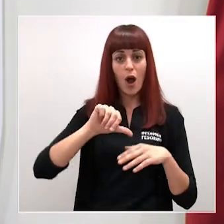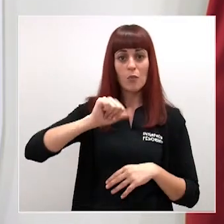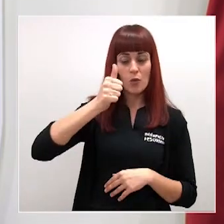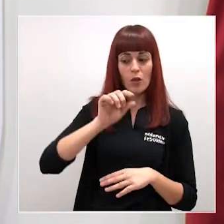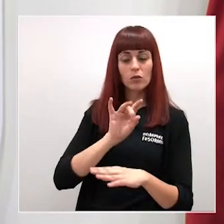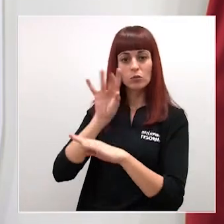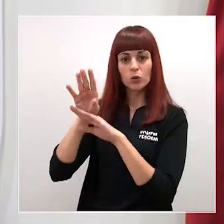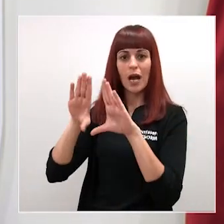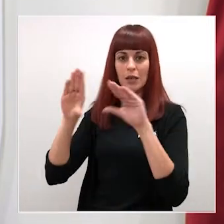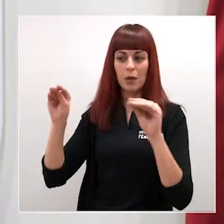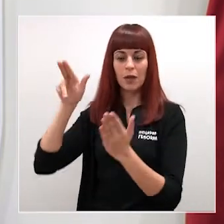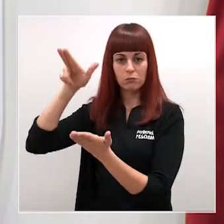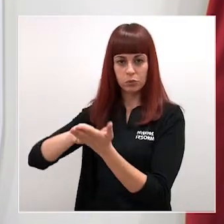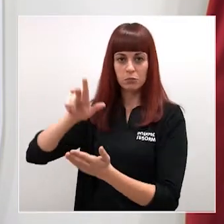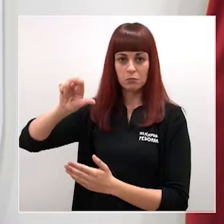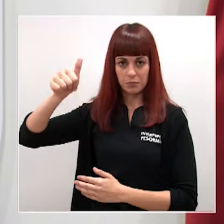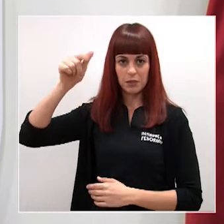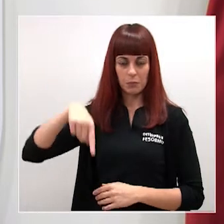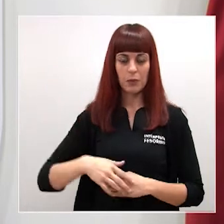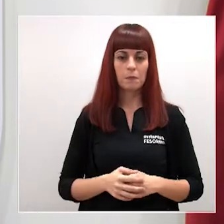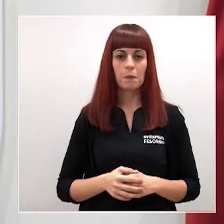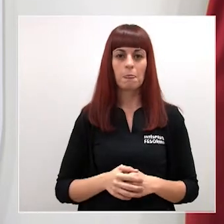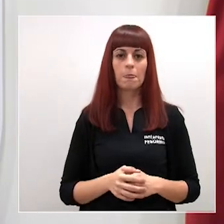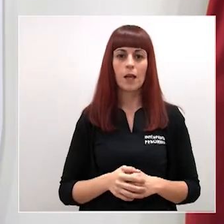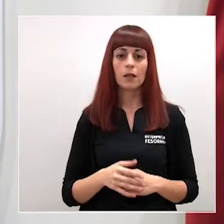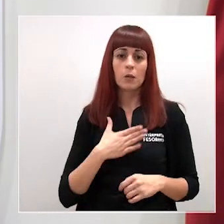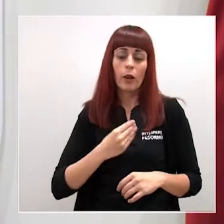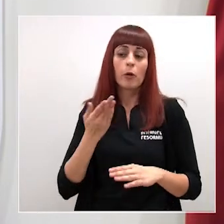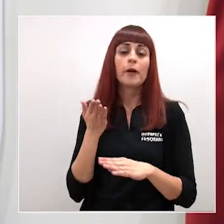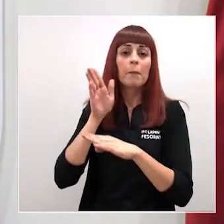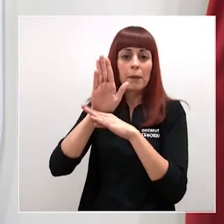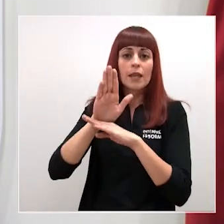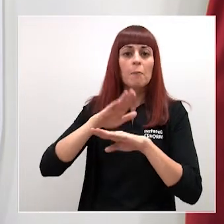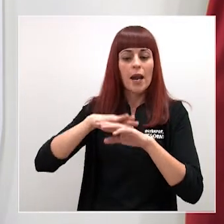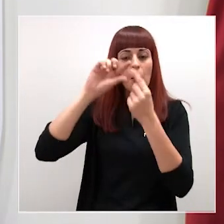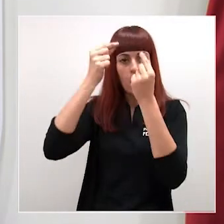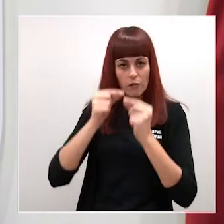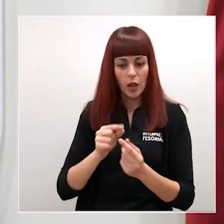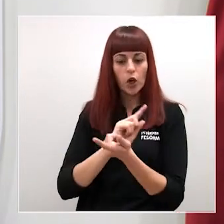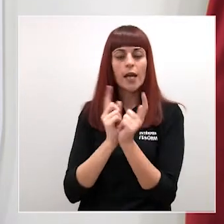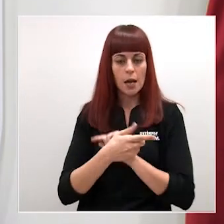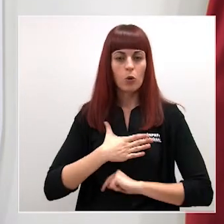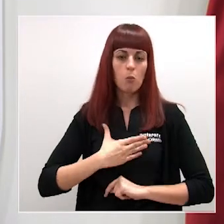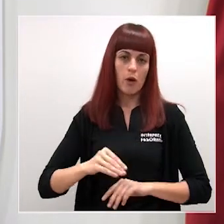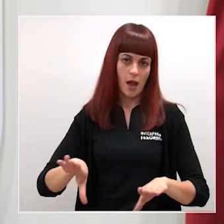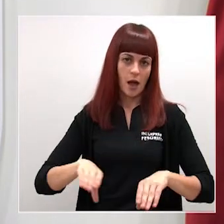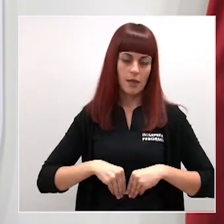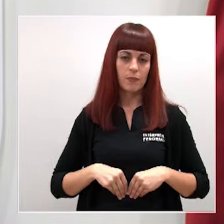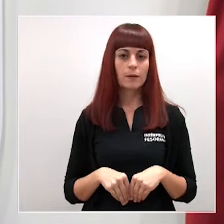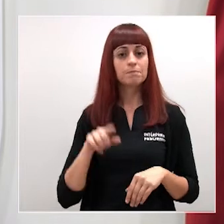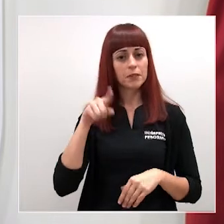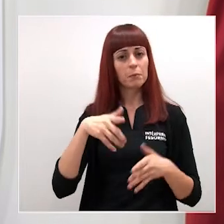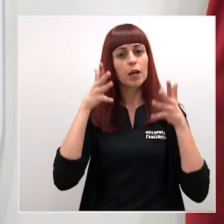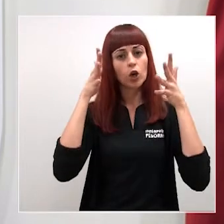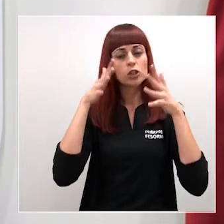con la posibilidad de incluir modificaciones a través de enmiendas. Por otra parte, también se ha aprobado en el Consejo